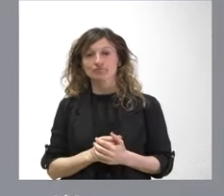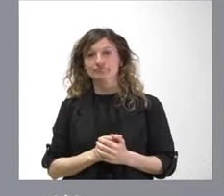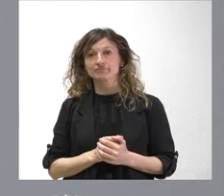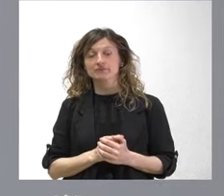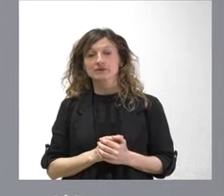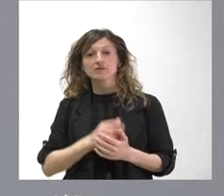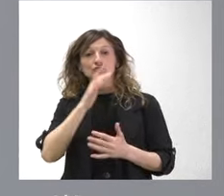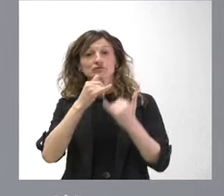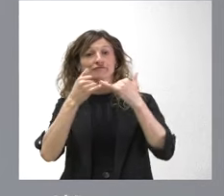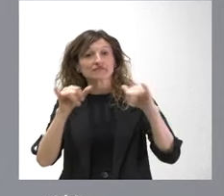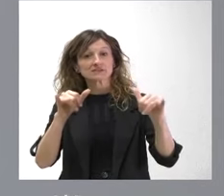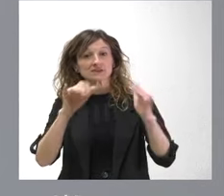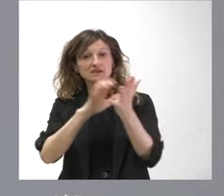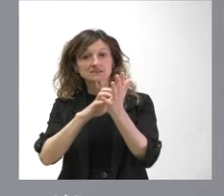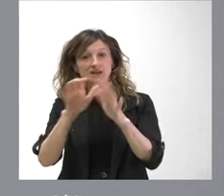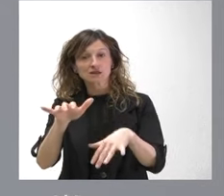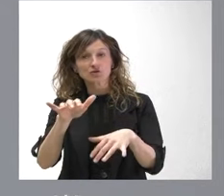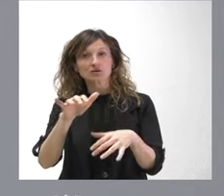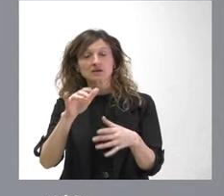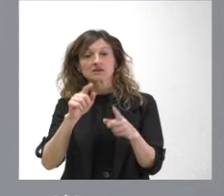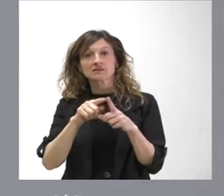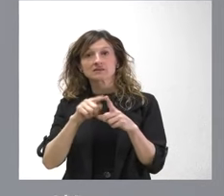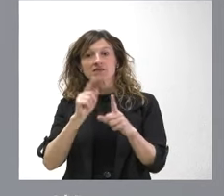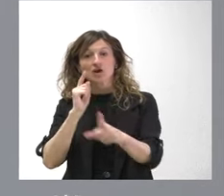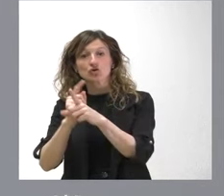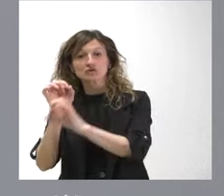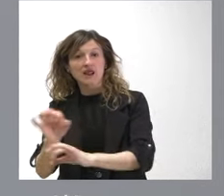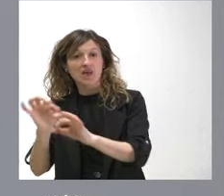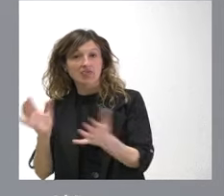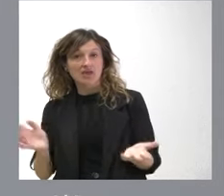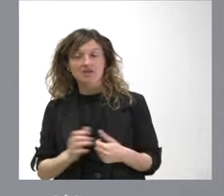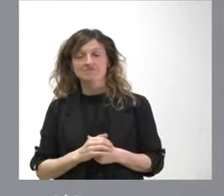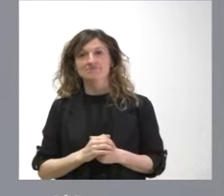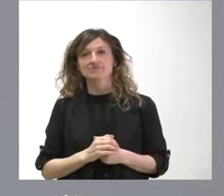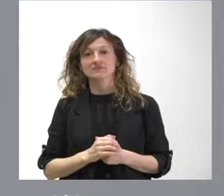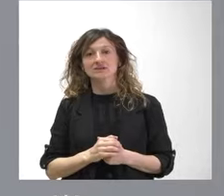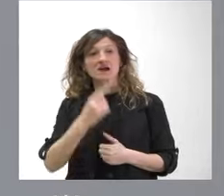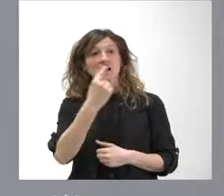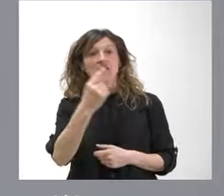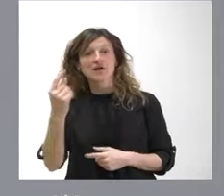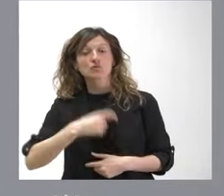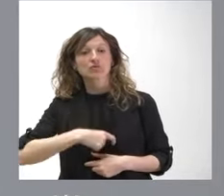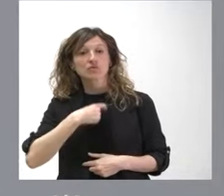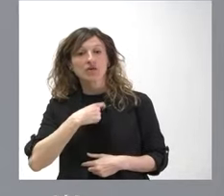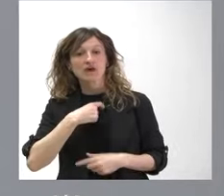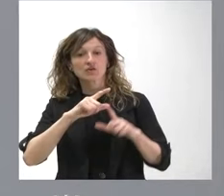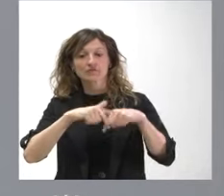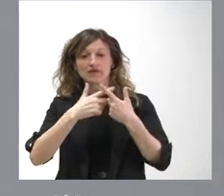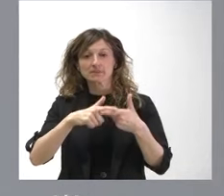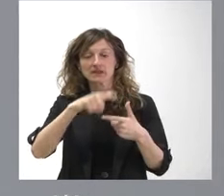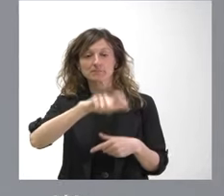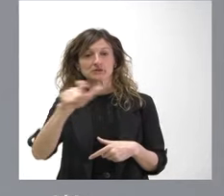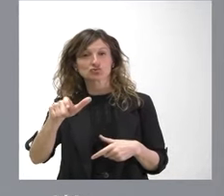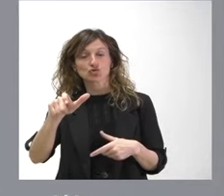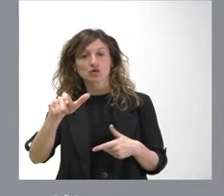la fiesta de Castilla y León no una fiesta contra nadie y además cada cual, cada ciudadano cada familia, cada persona